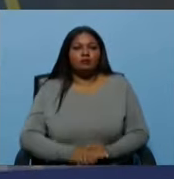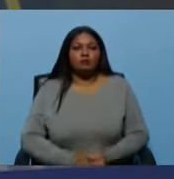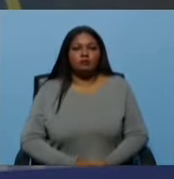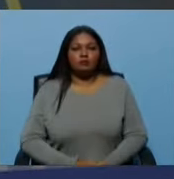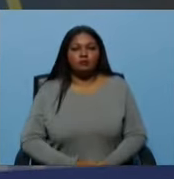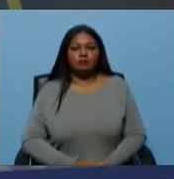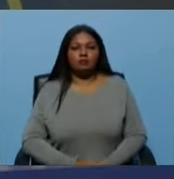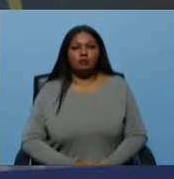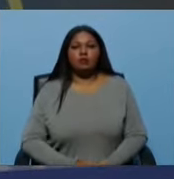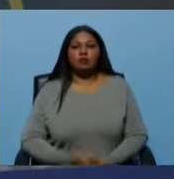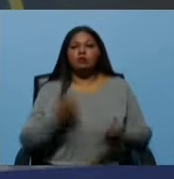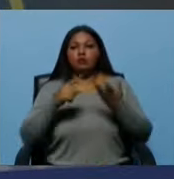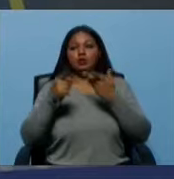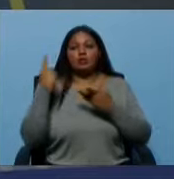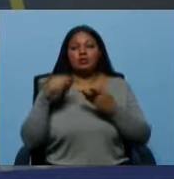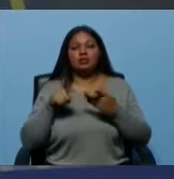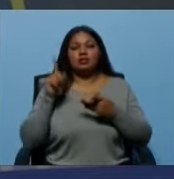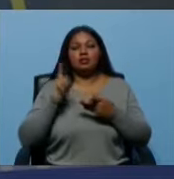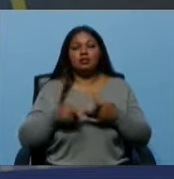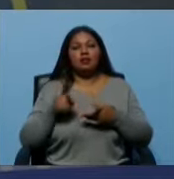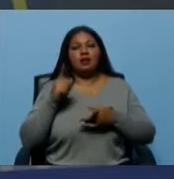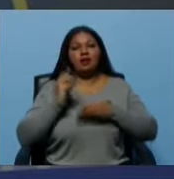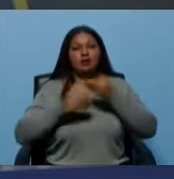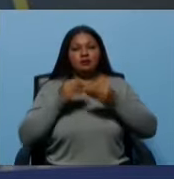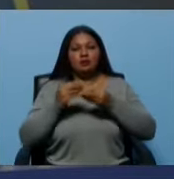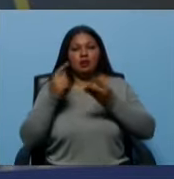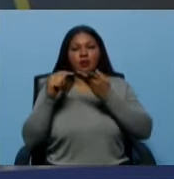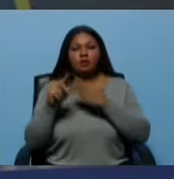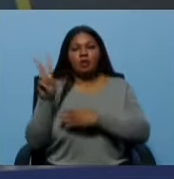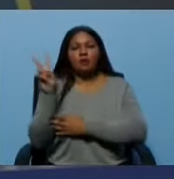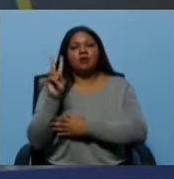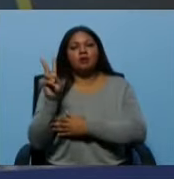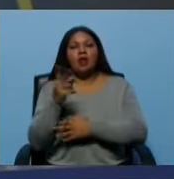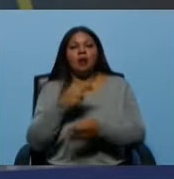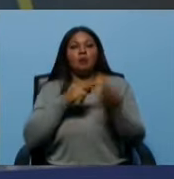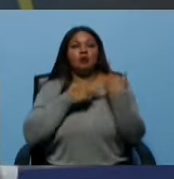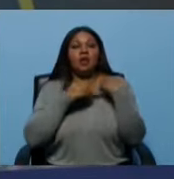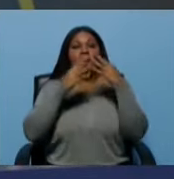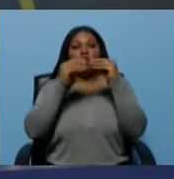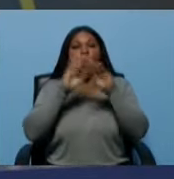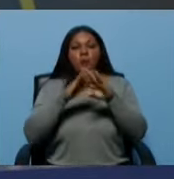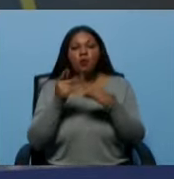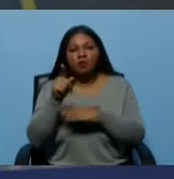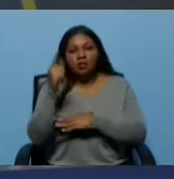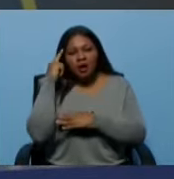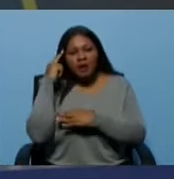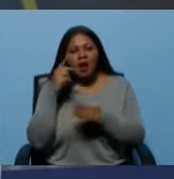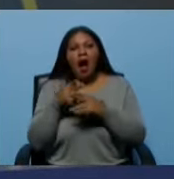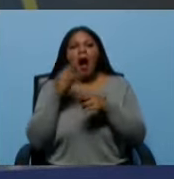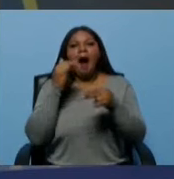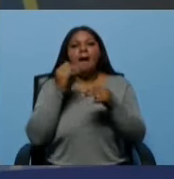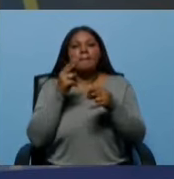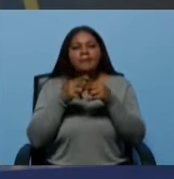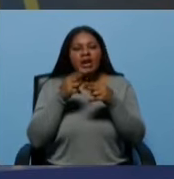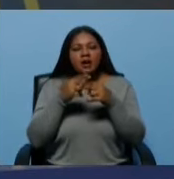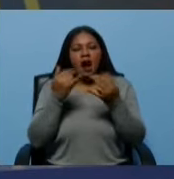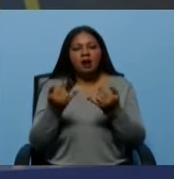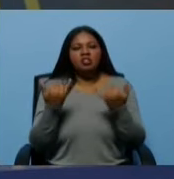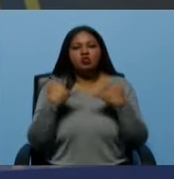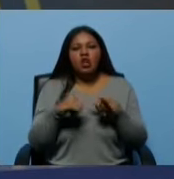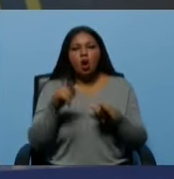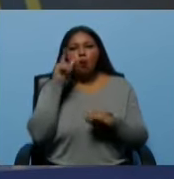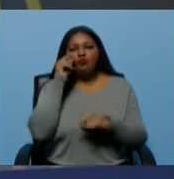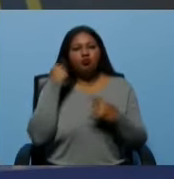estar, cómo deben funcionar las empresas en Venezuela. Eso es responsabilidad de todos porque usted sabe quién está en peligro, su hijo y su hija,